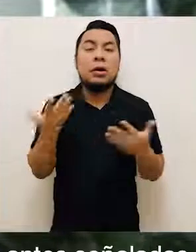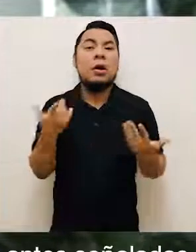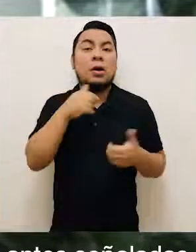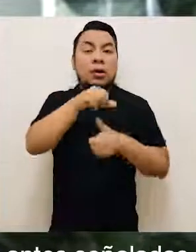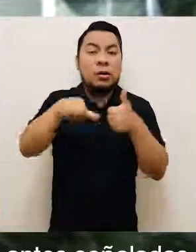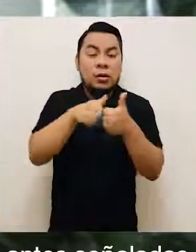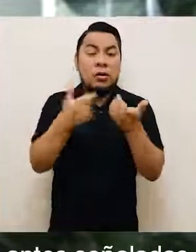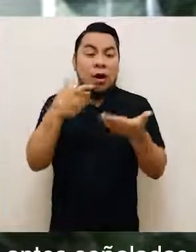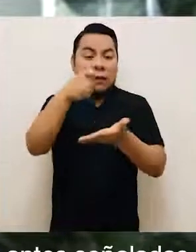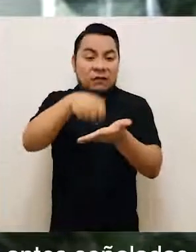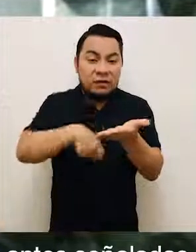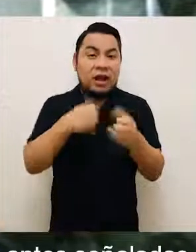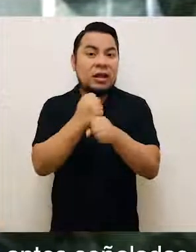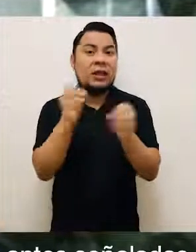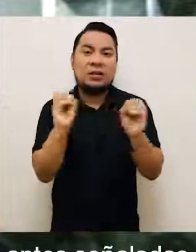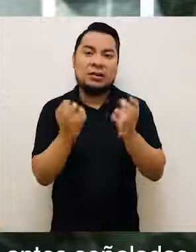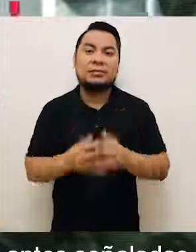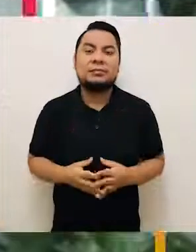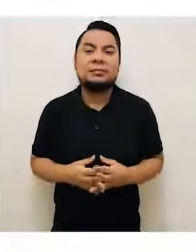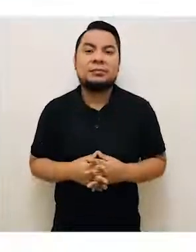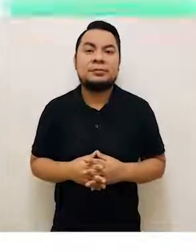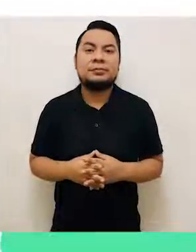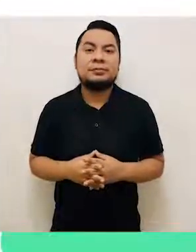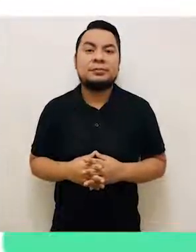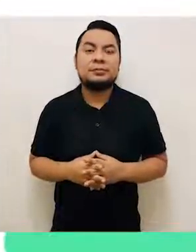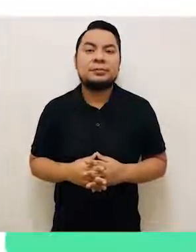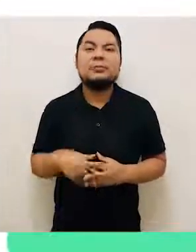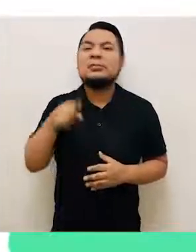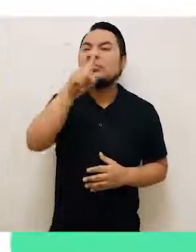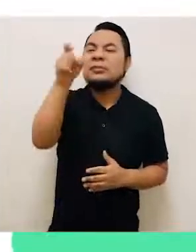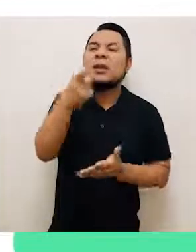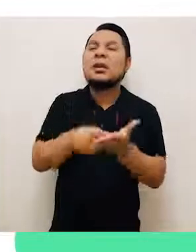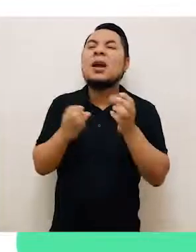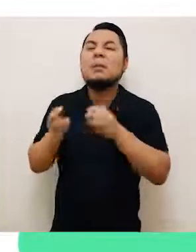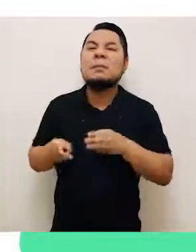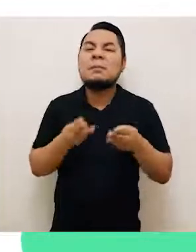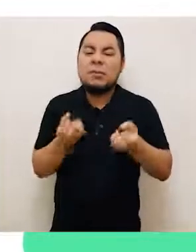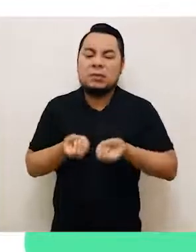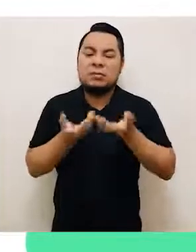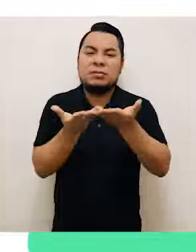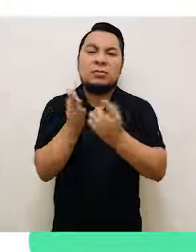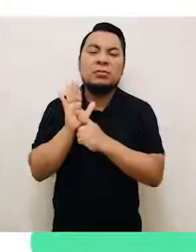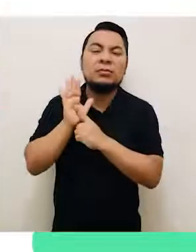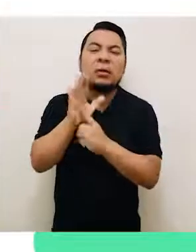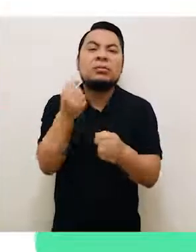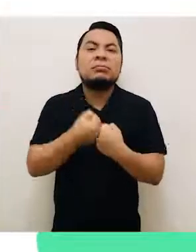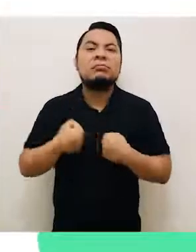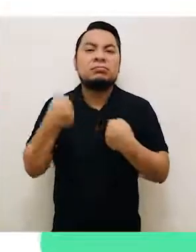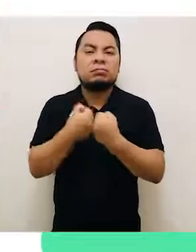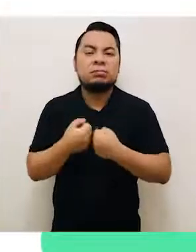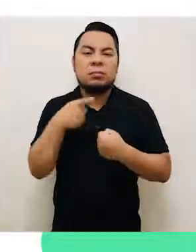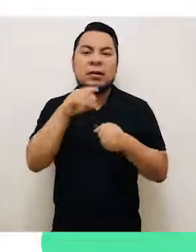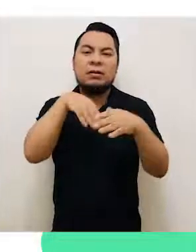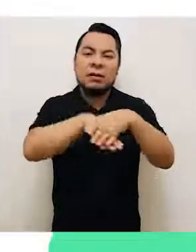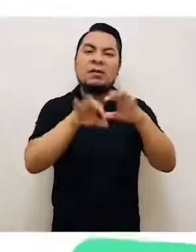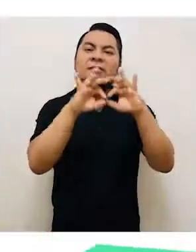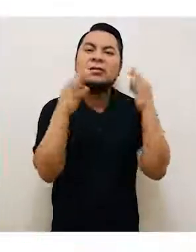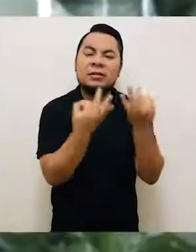una relación contractual o laboral. ¿De qué manera se manifiesta la violencia en el ámbito familiar?